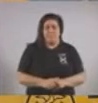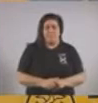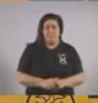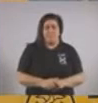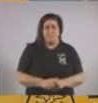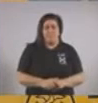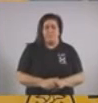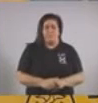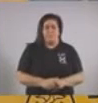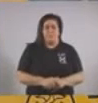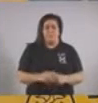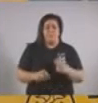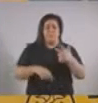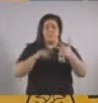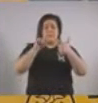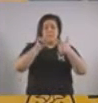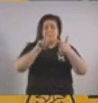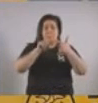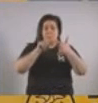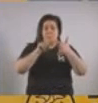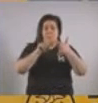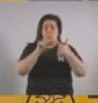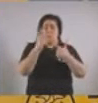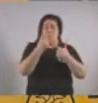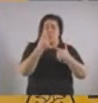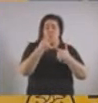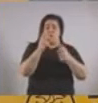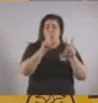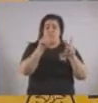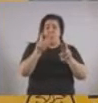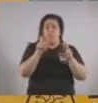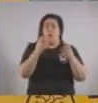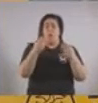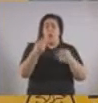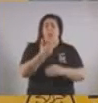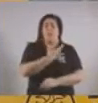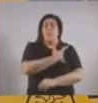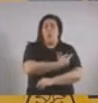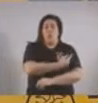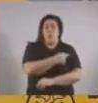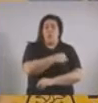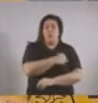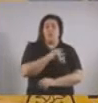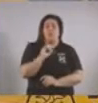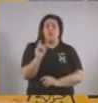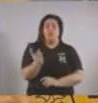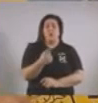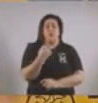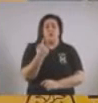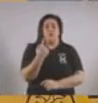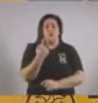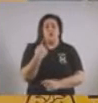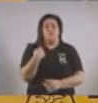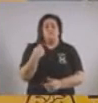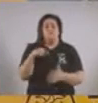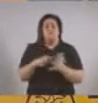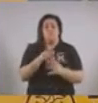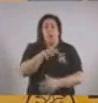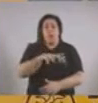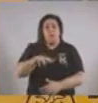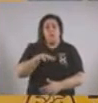El segundo componente de nuestra estrategia de salud es la vacunación. Nosotros venimos llevando adelante en la ciudad